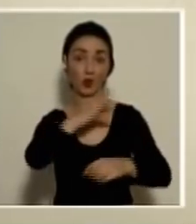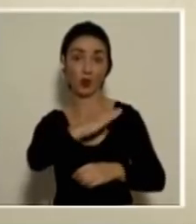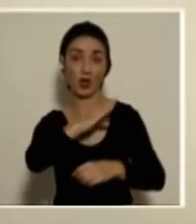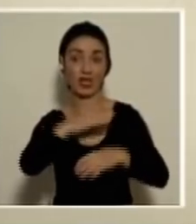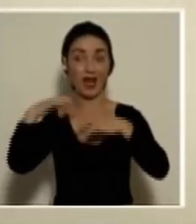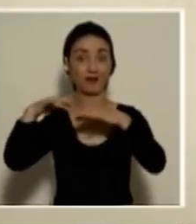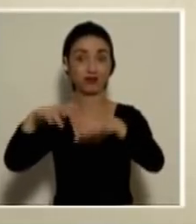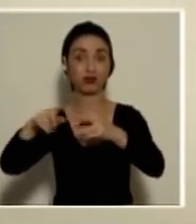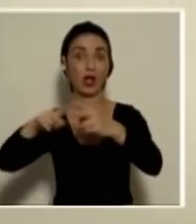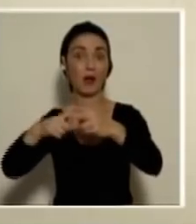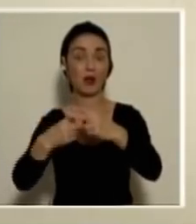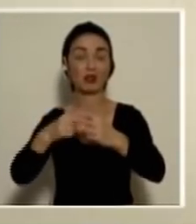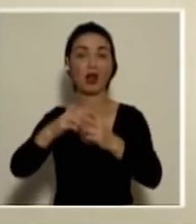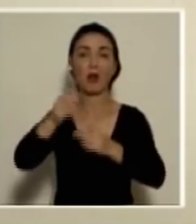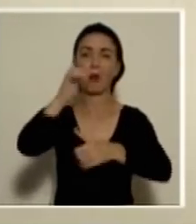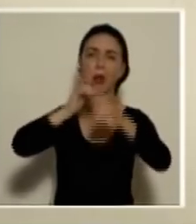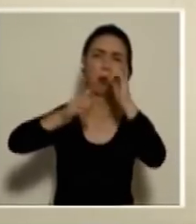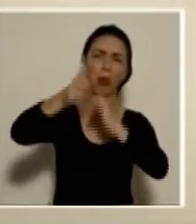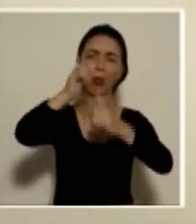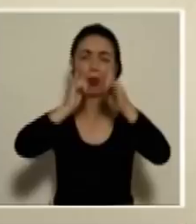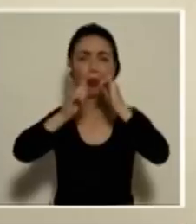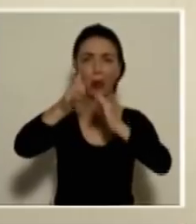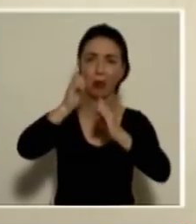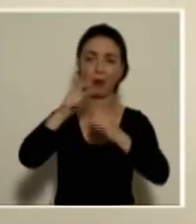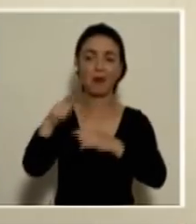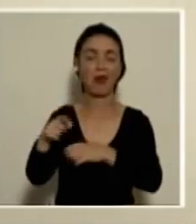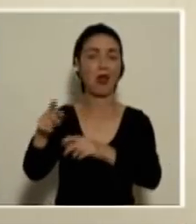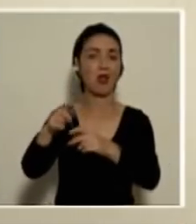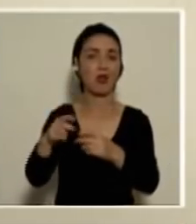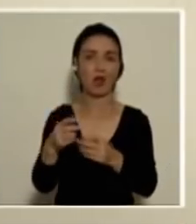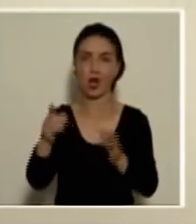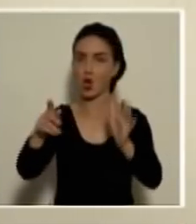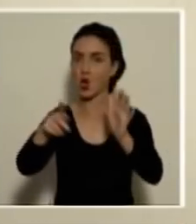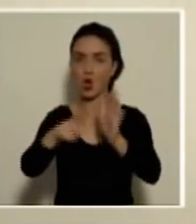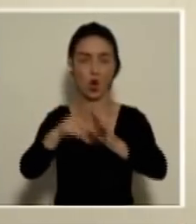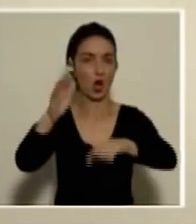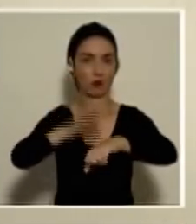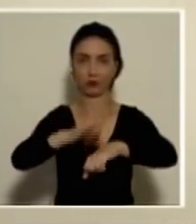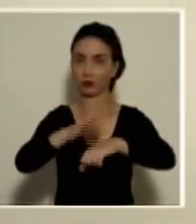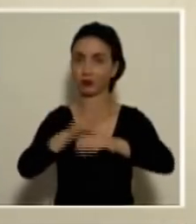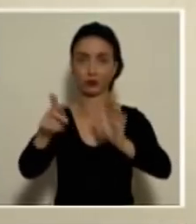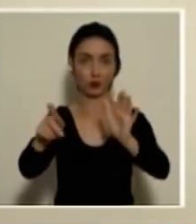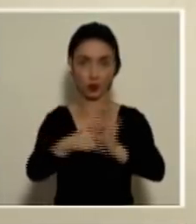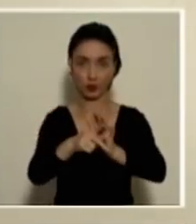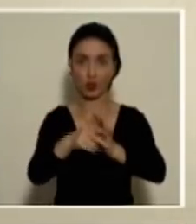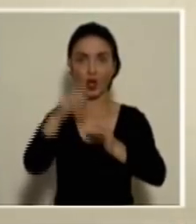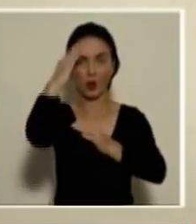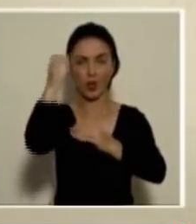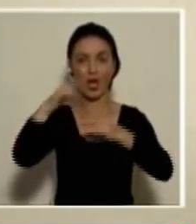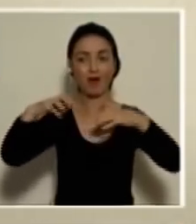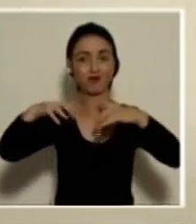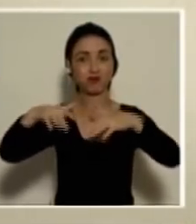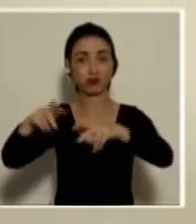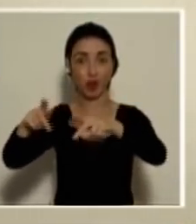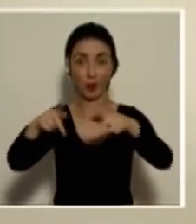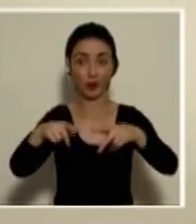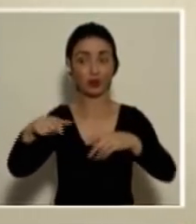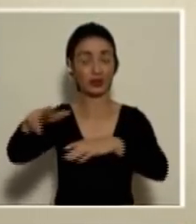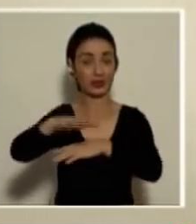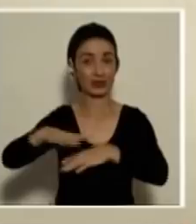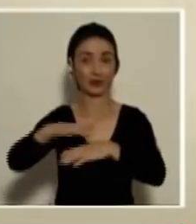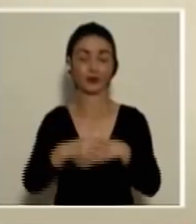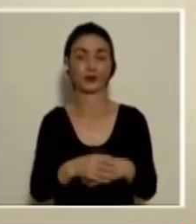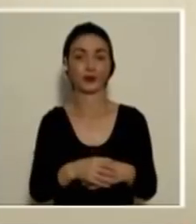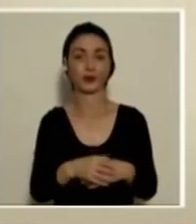personas empiezan a consumir licor y esto no está permitido en este momento. Se dan aglomeraciones, por la aglomeración principalmente,